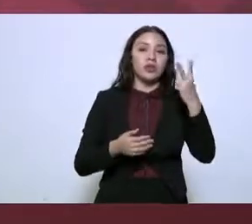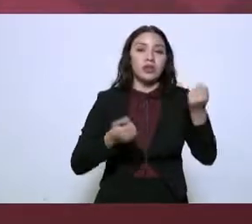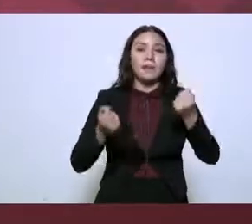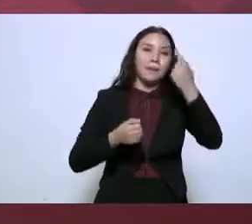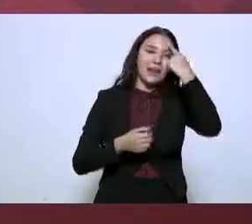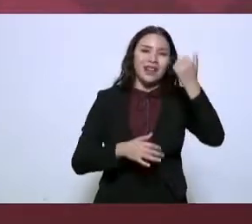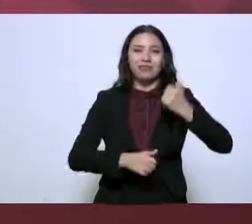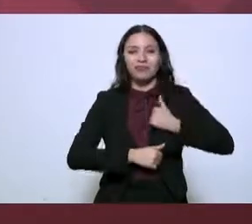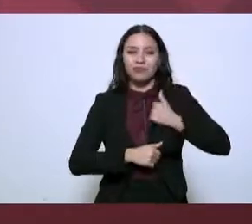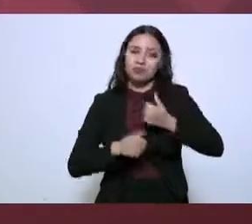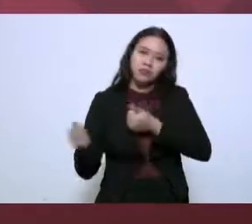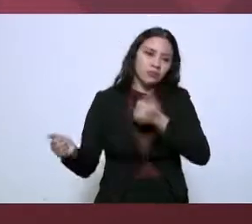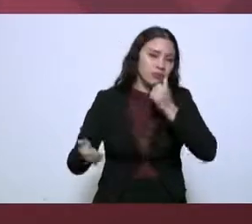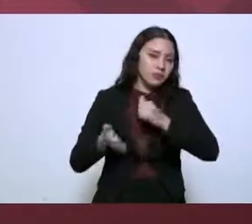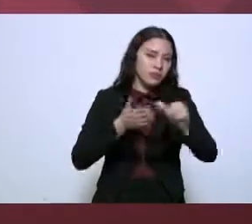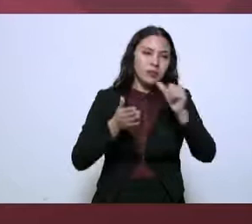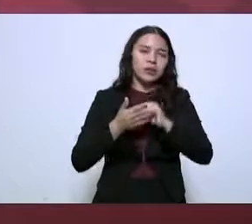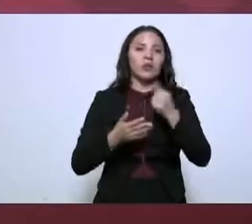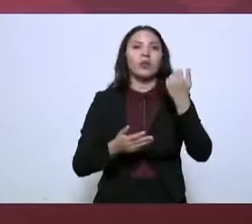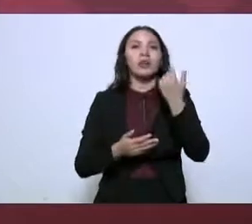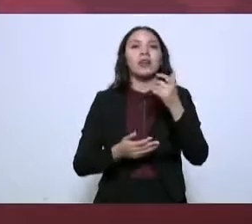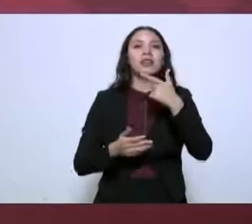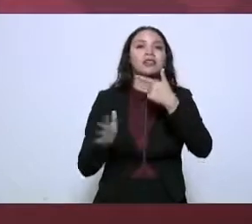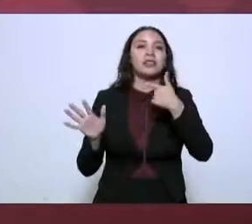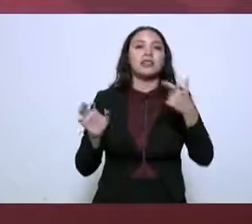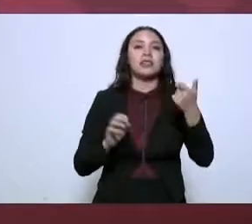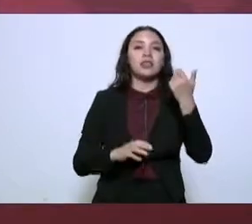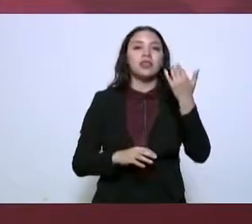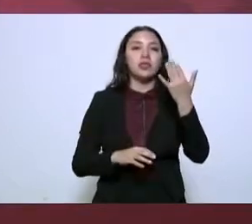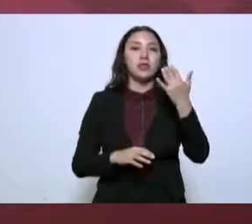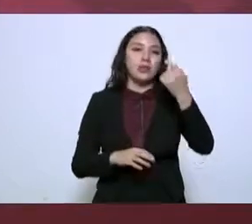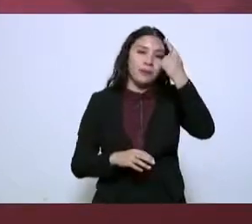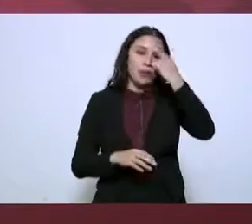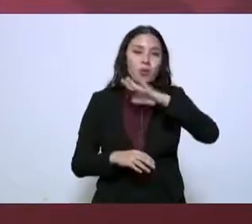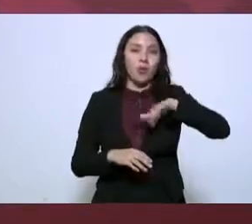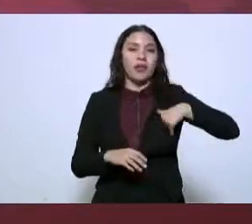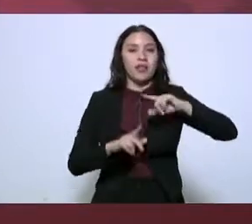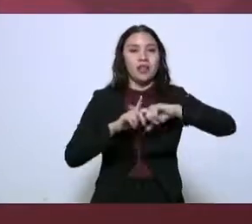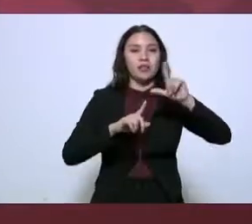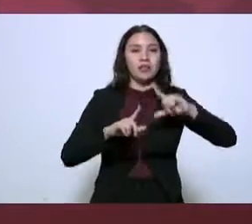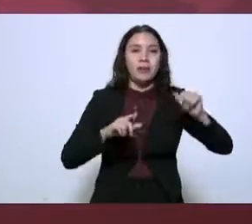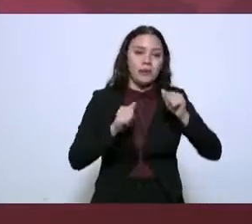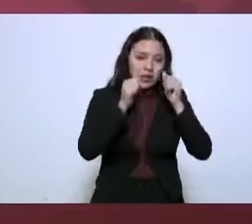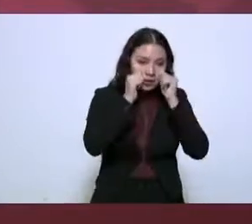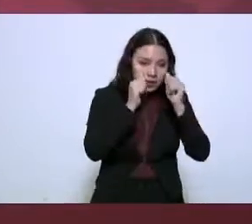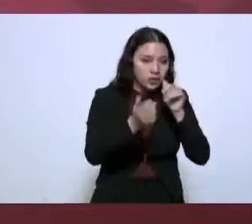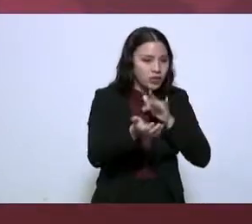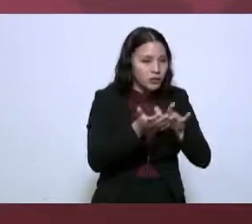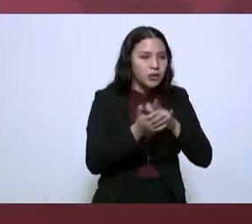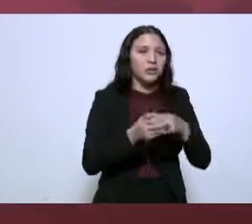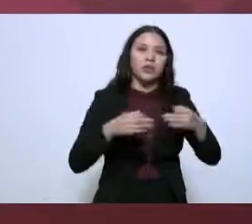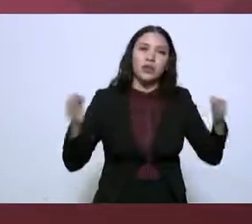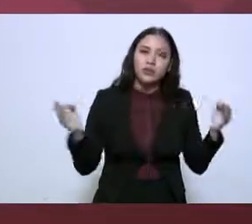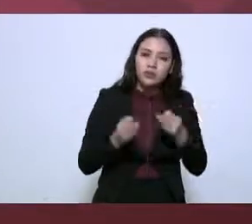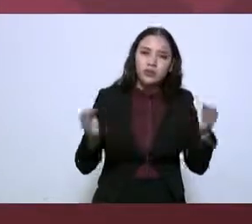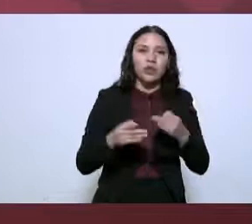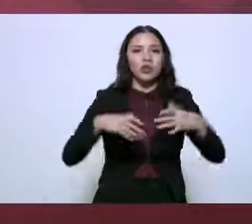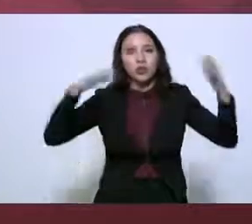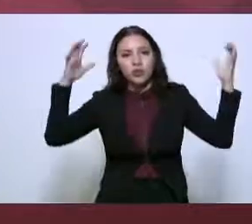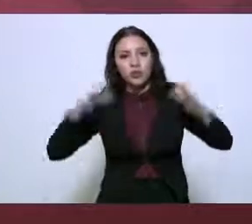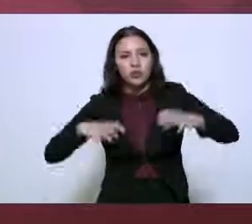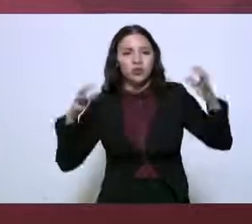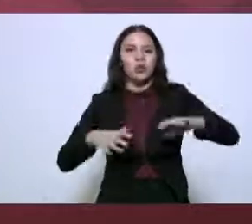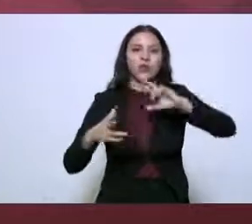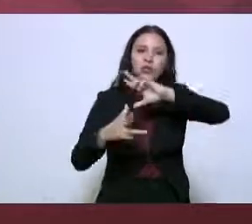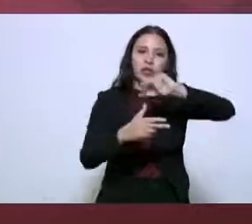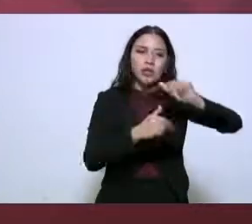750 elementos y 45 vehículos de la Guardia Nacional, atendiendo heladas, frentes fríos, lluvias y